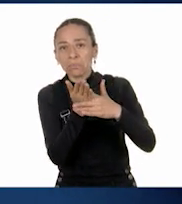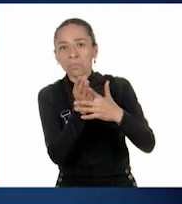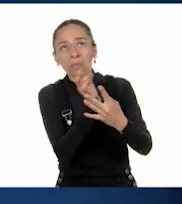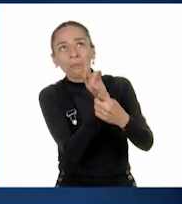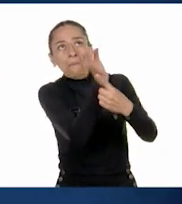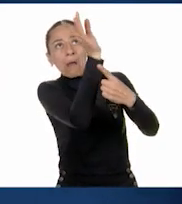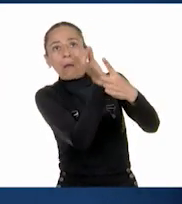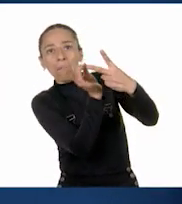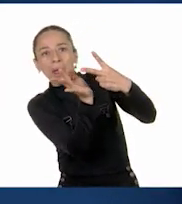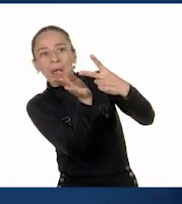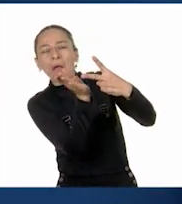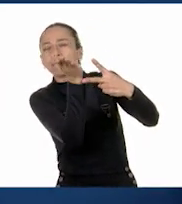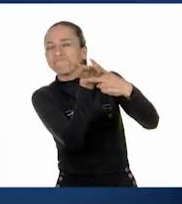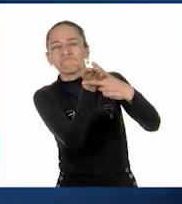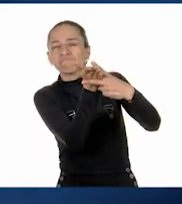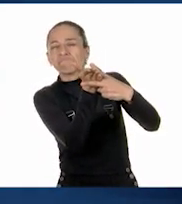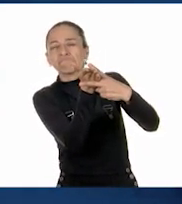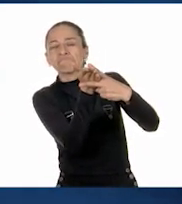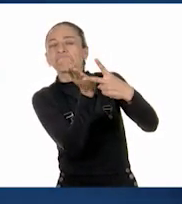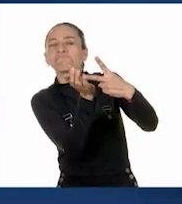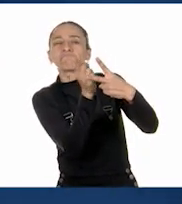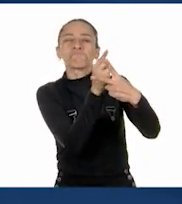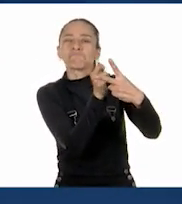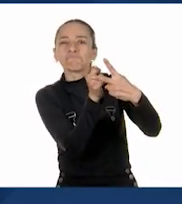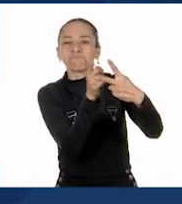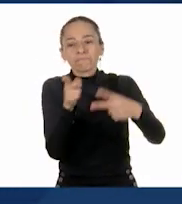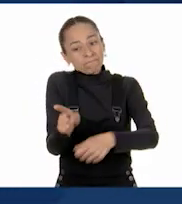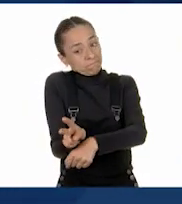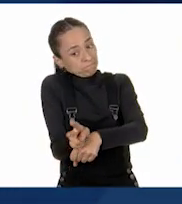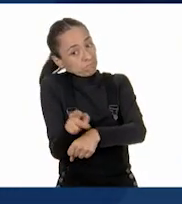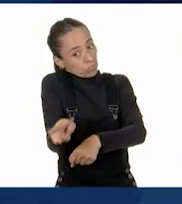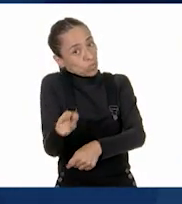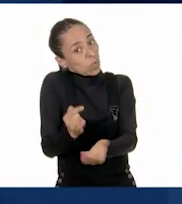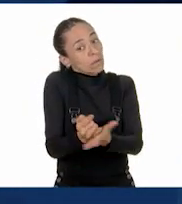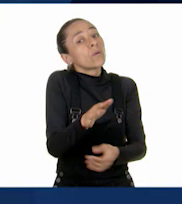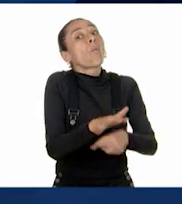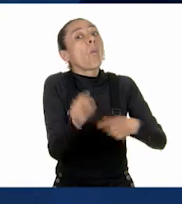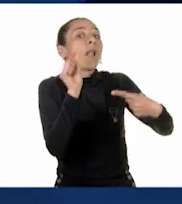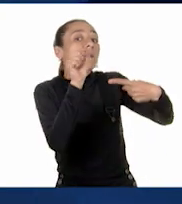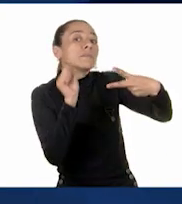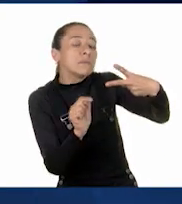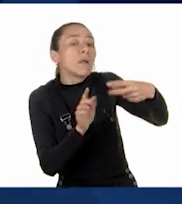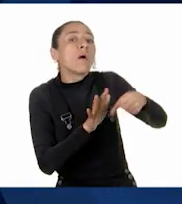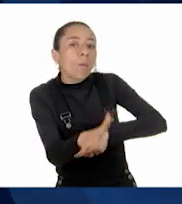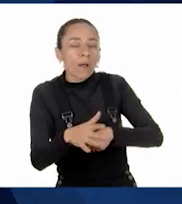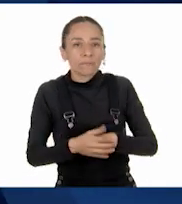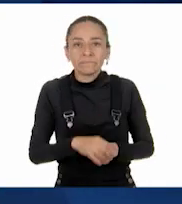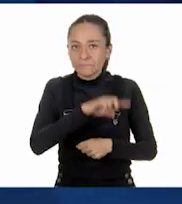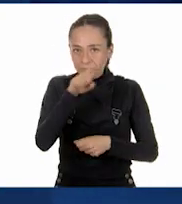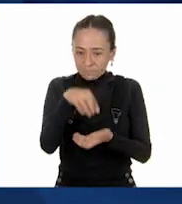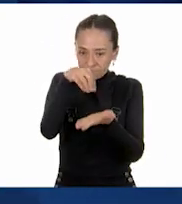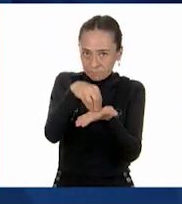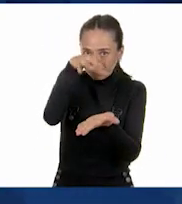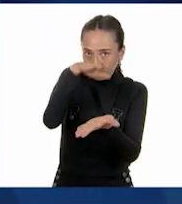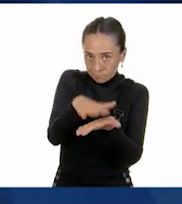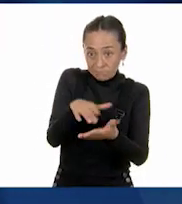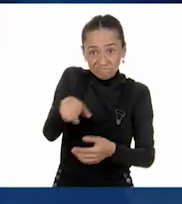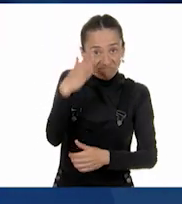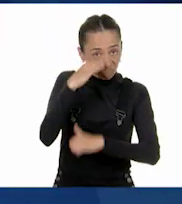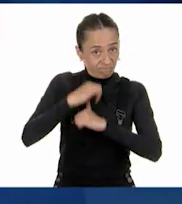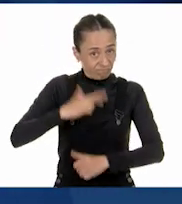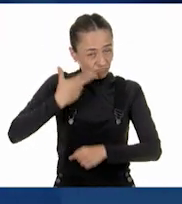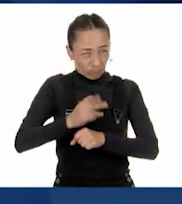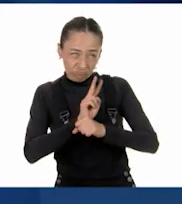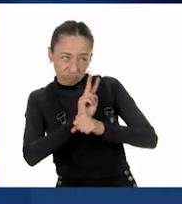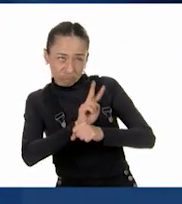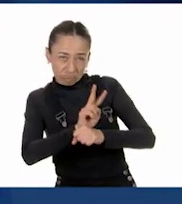elegirá una de las dos fracciones. Se registran los datos. El ojo vigilante estará atento a que la fracción de